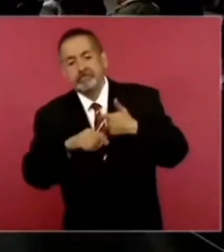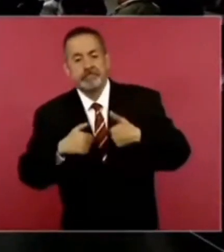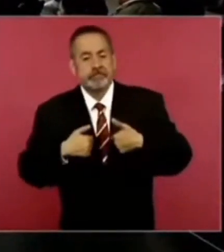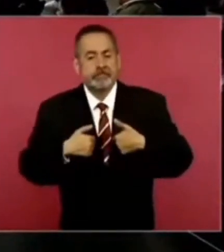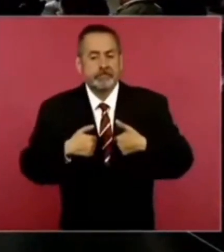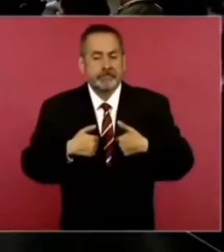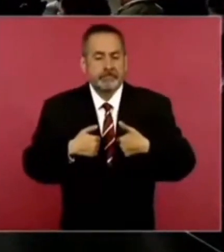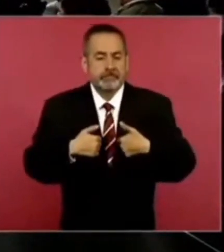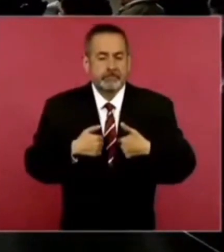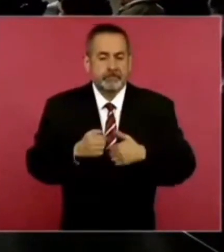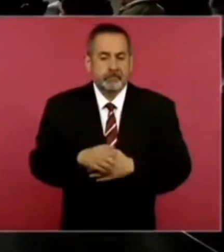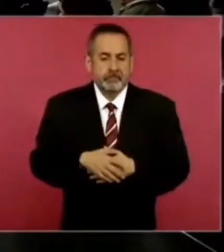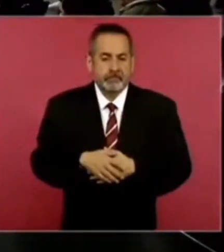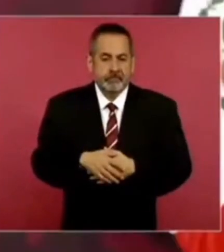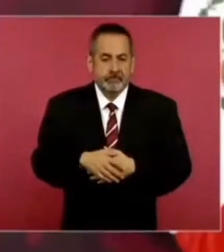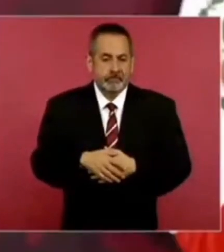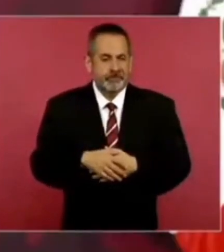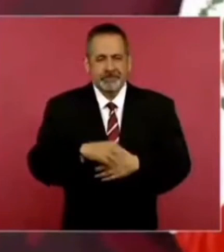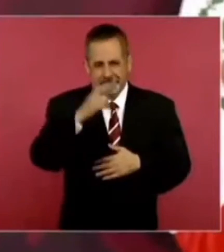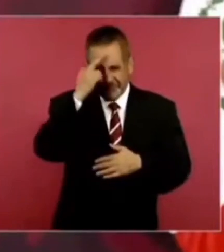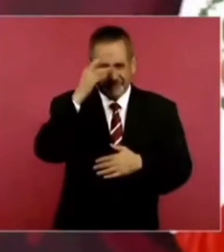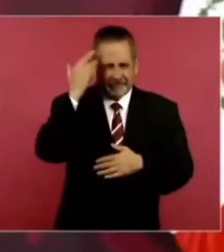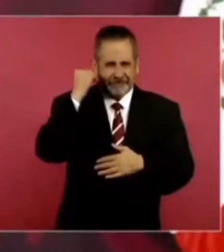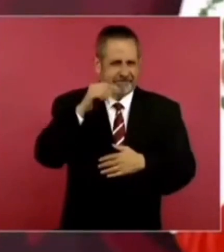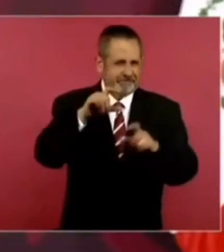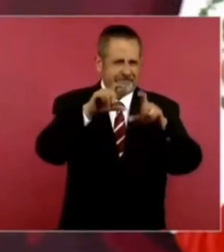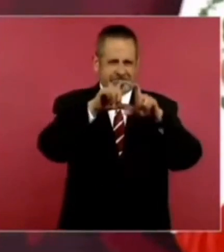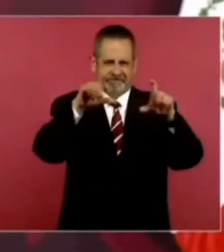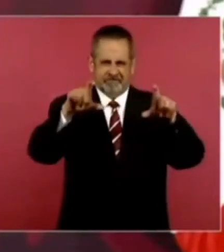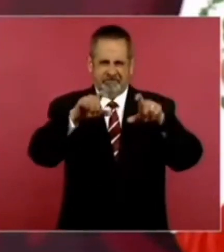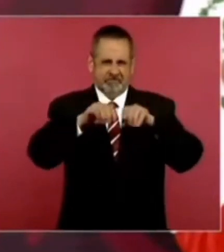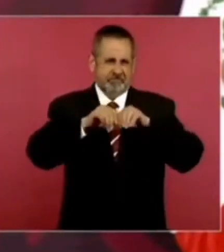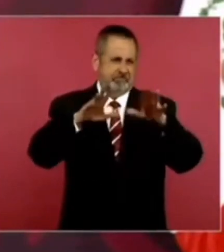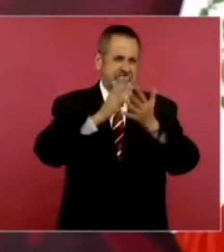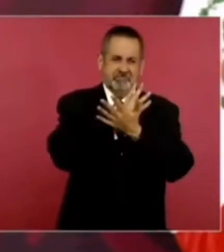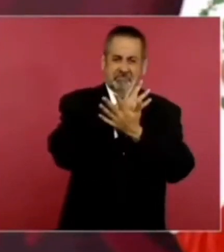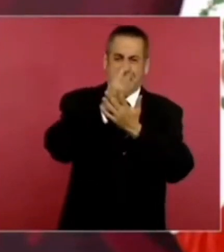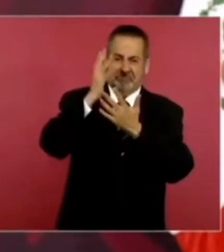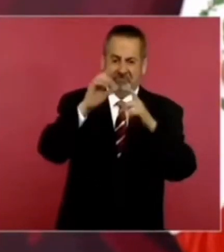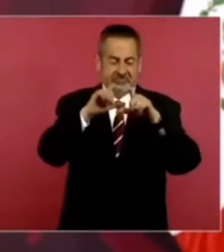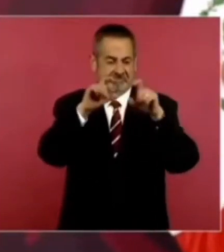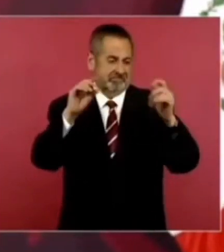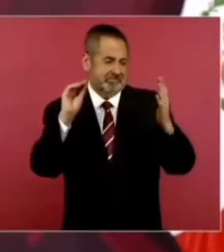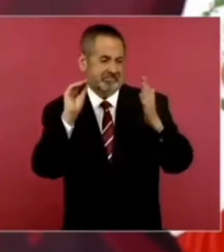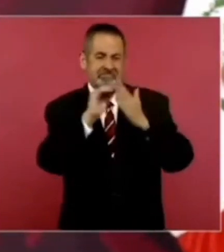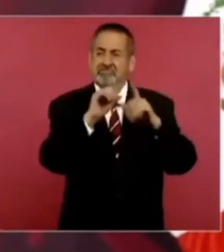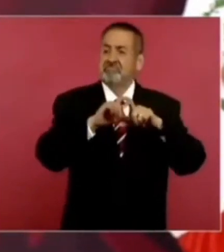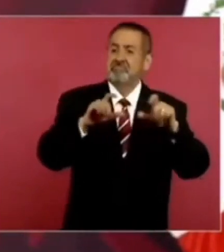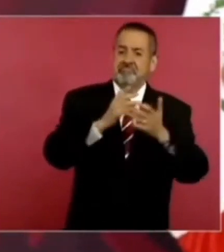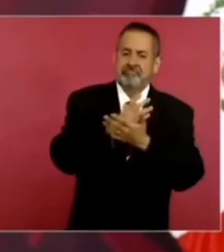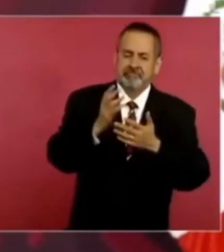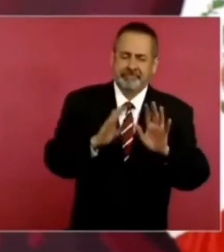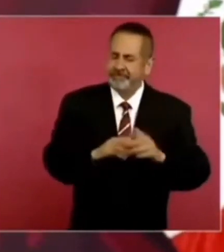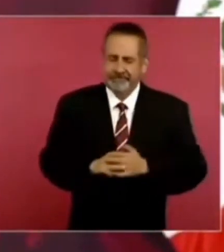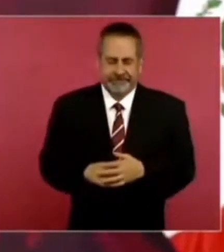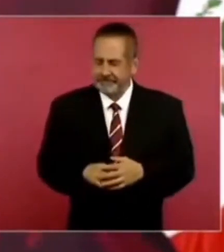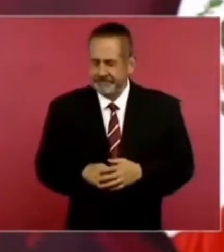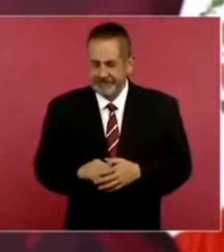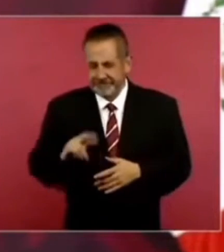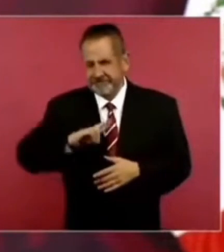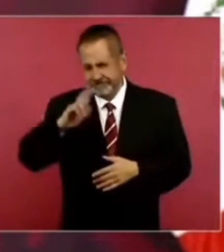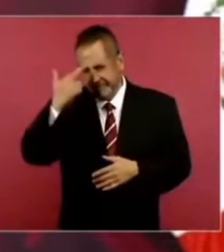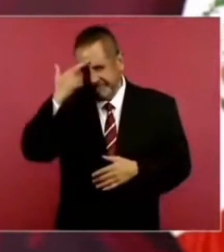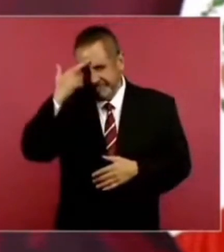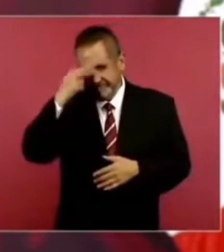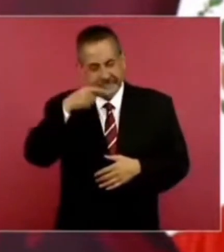Por las cabezas, por la forma como daban a conocer las noticias. Me acuerdo que el encabezado